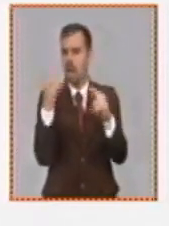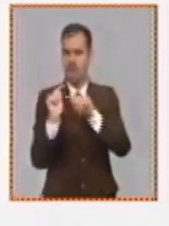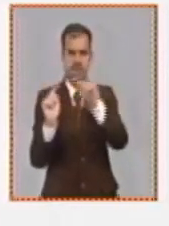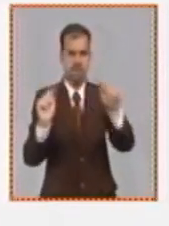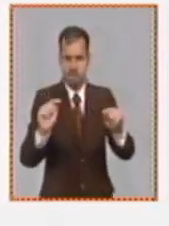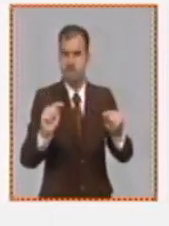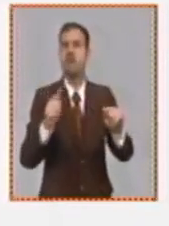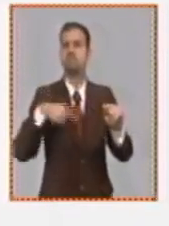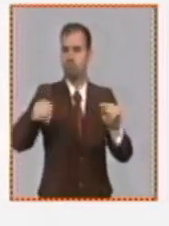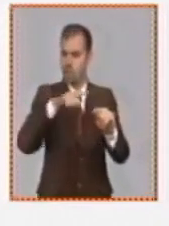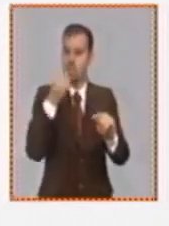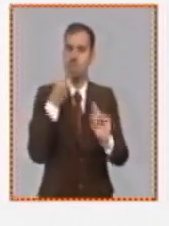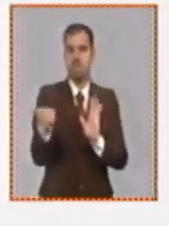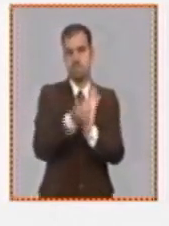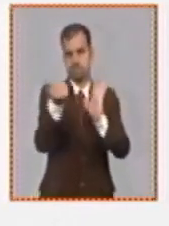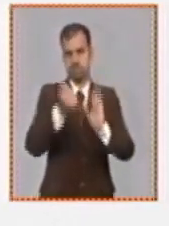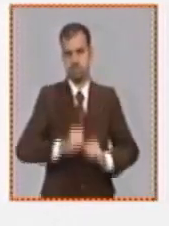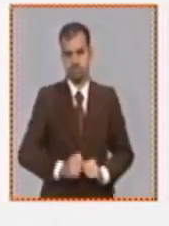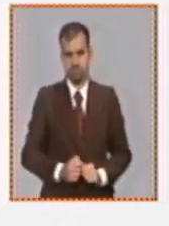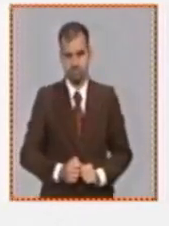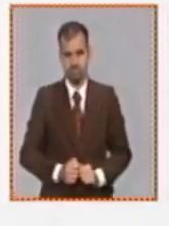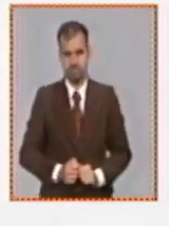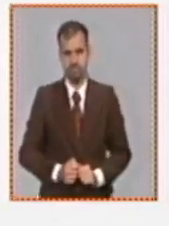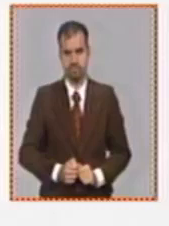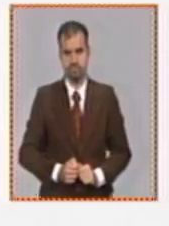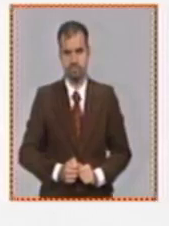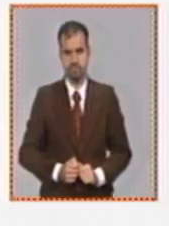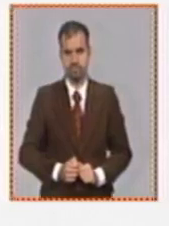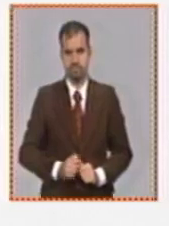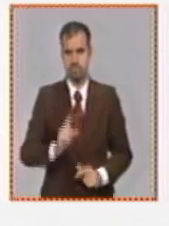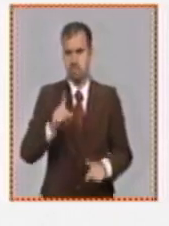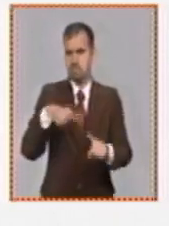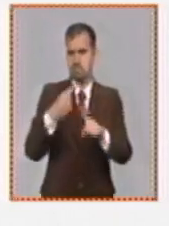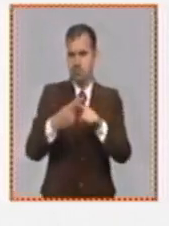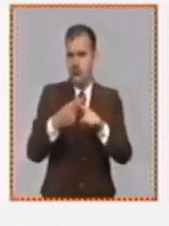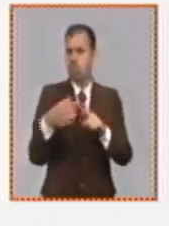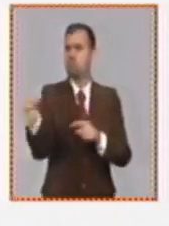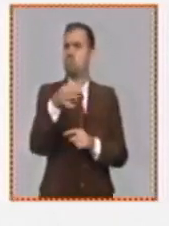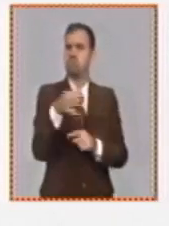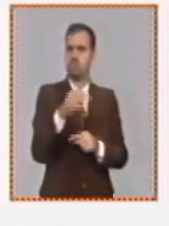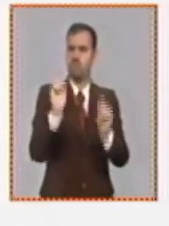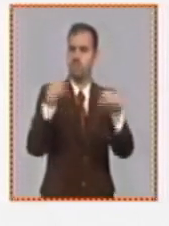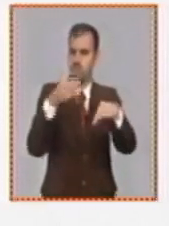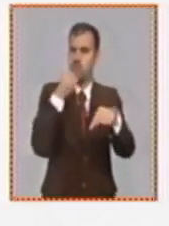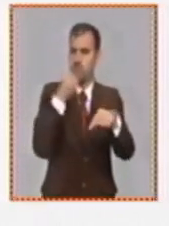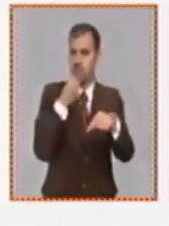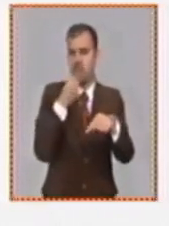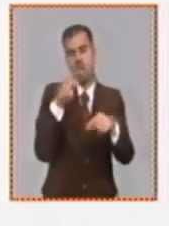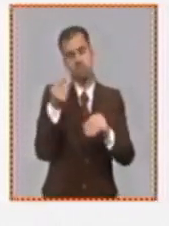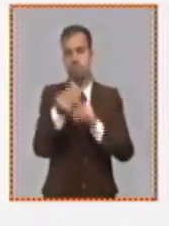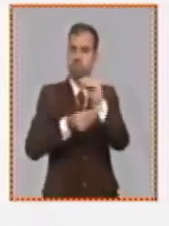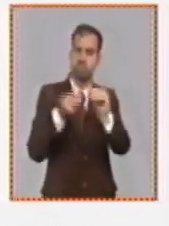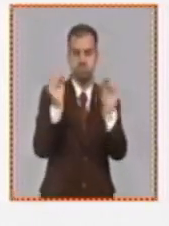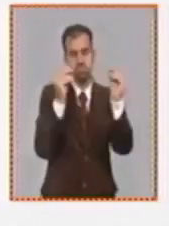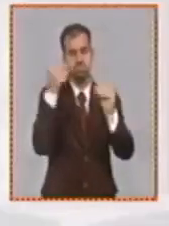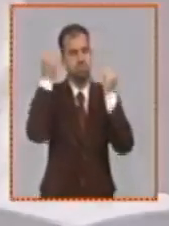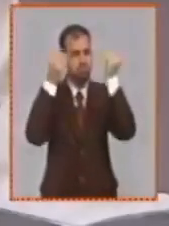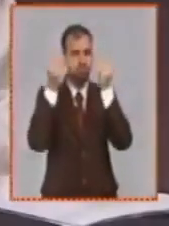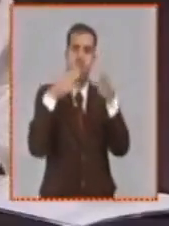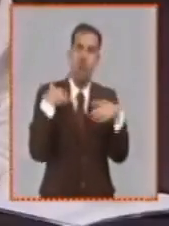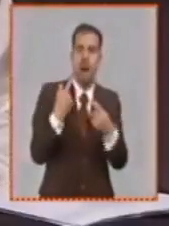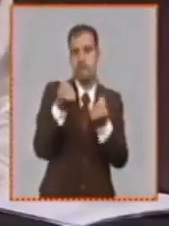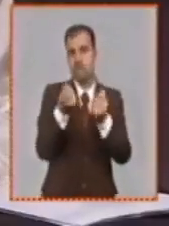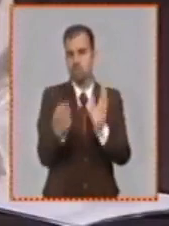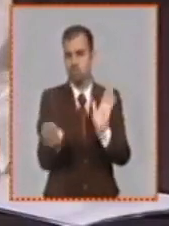empresas, y se concibe también que hasta el nivel de unidades económicas de base puedan establecerse estos precios. Y esto responde a un